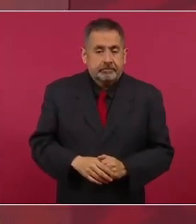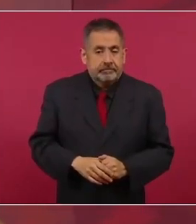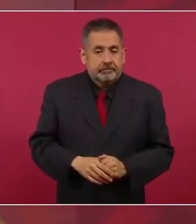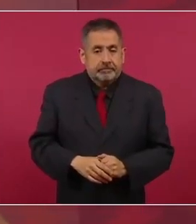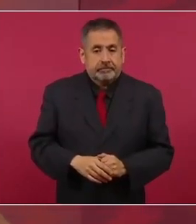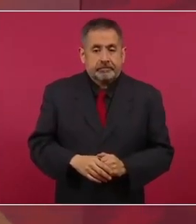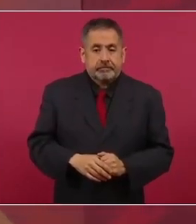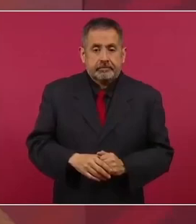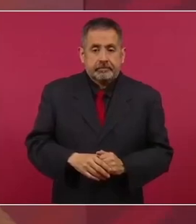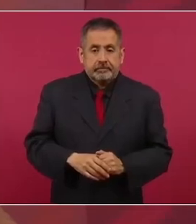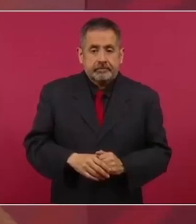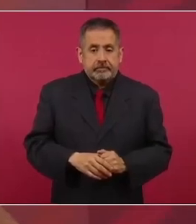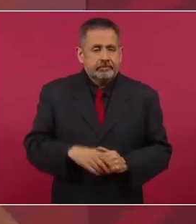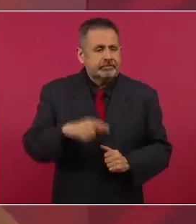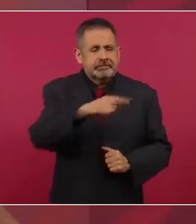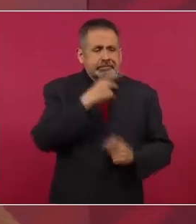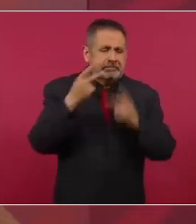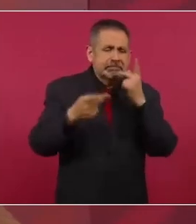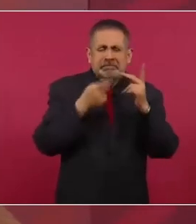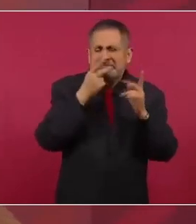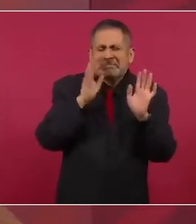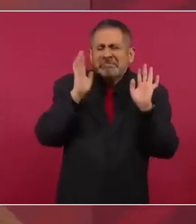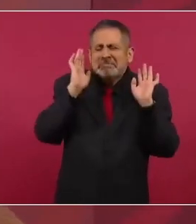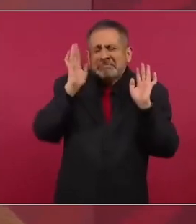y dijeron algo,